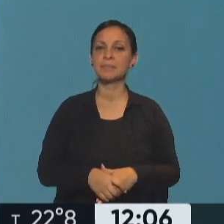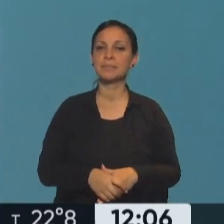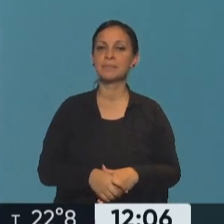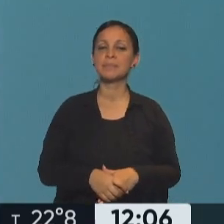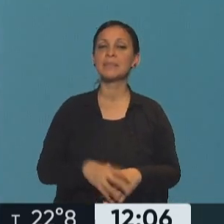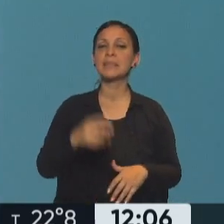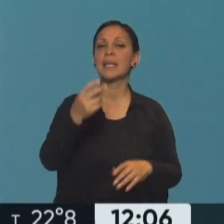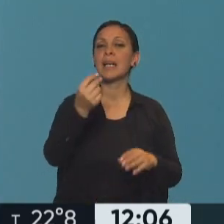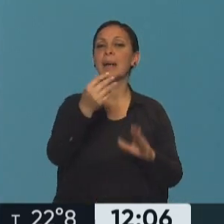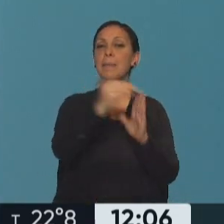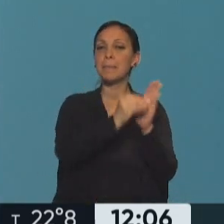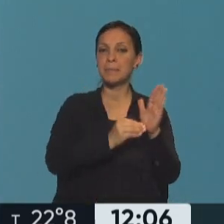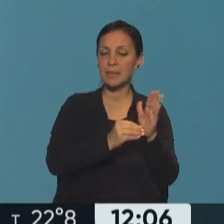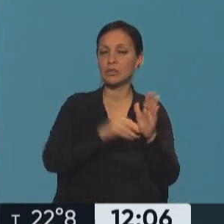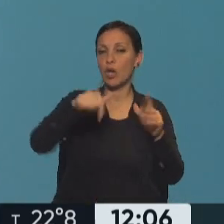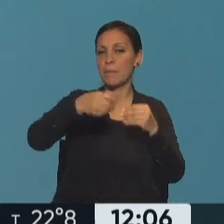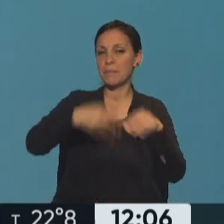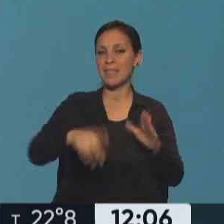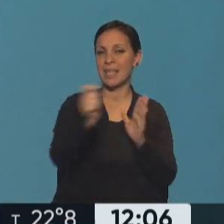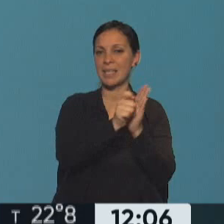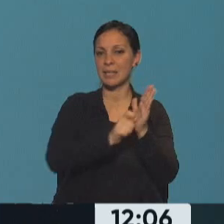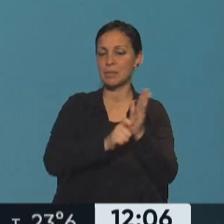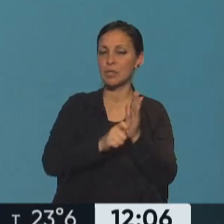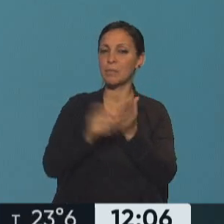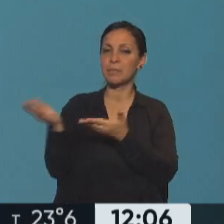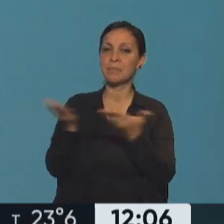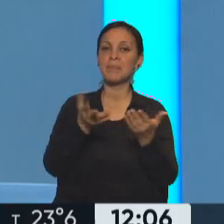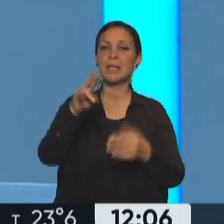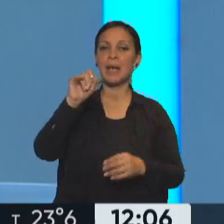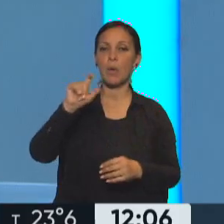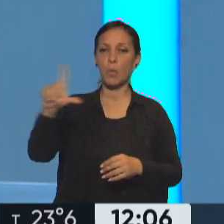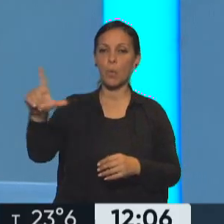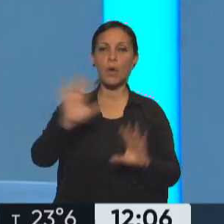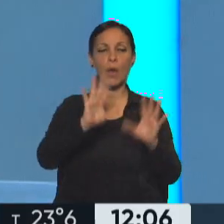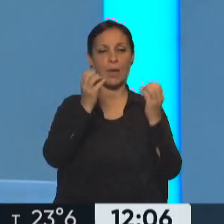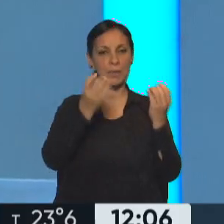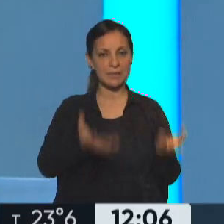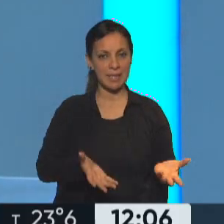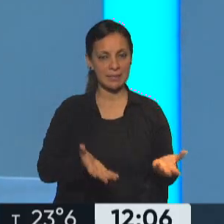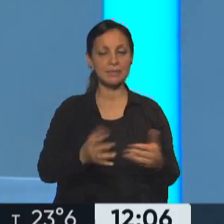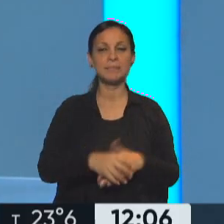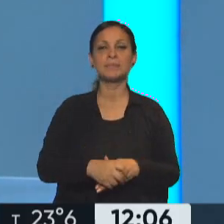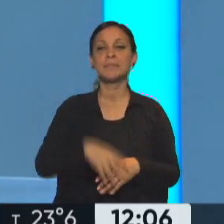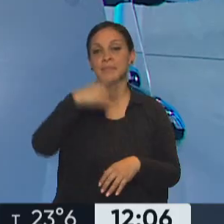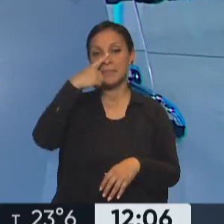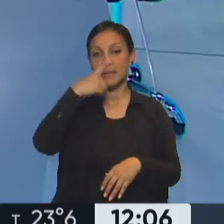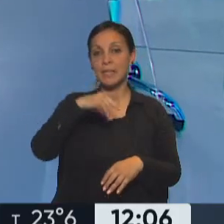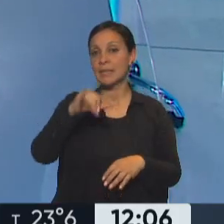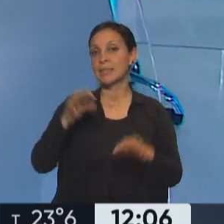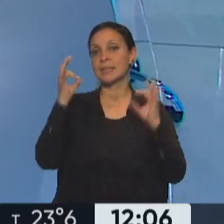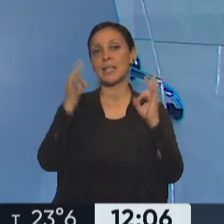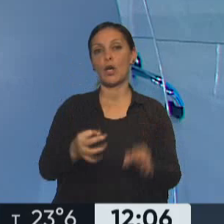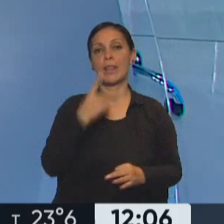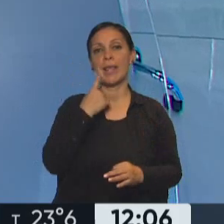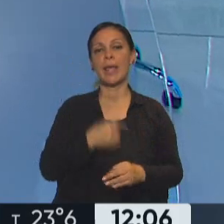Segmentación de tarifas, comienza hoy la inscripción, es uno de los temas del día. Raúl de Dato, re bienvenido, ¿cómo estamos? ¿Qué tal? ¿Cómo te va, Pablo? Bueno, tenemos el